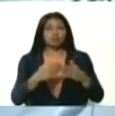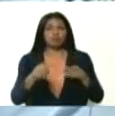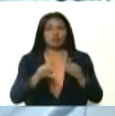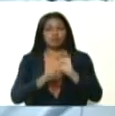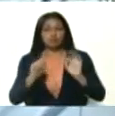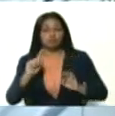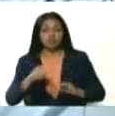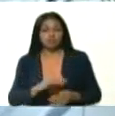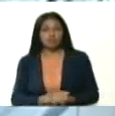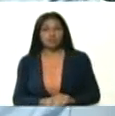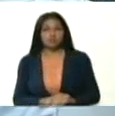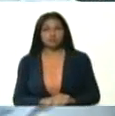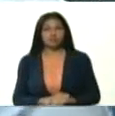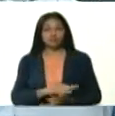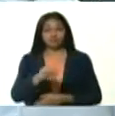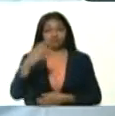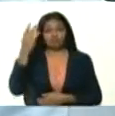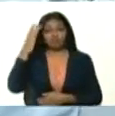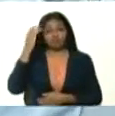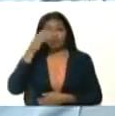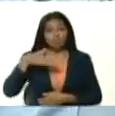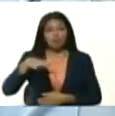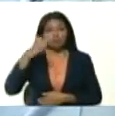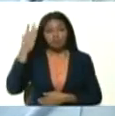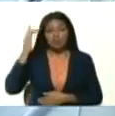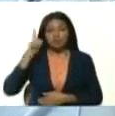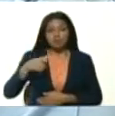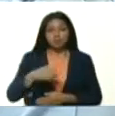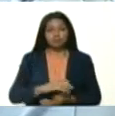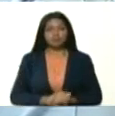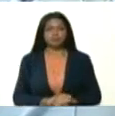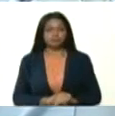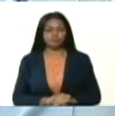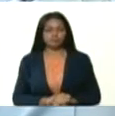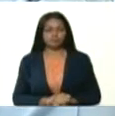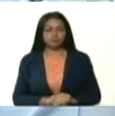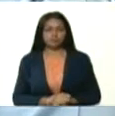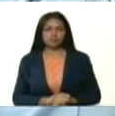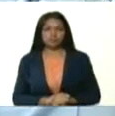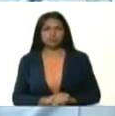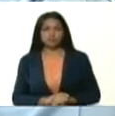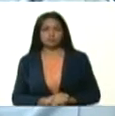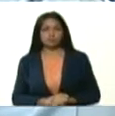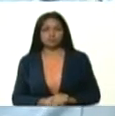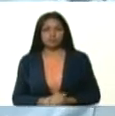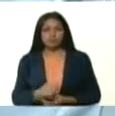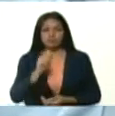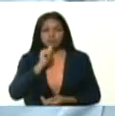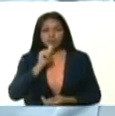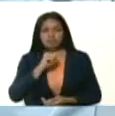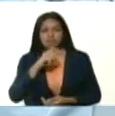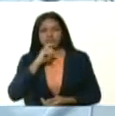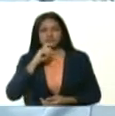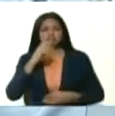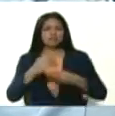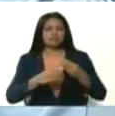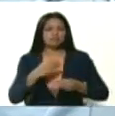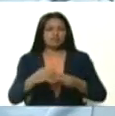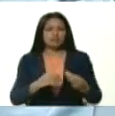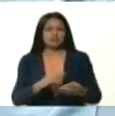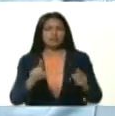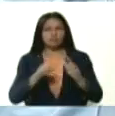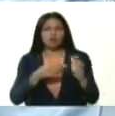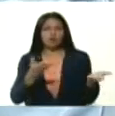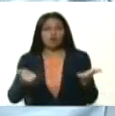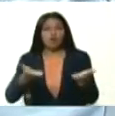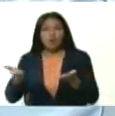animal que usted sabe y el pueblo también sabe, ¿verdad? La limitación, o sea, lo complejo de la